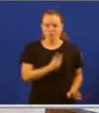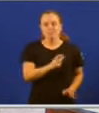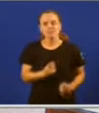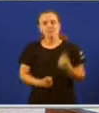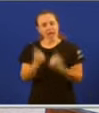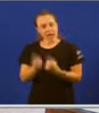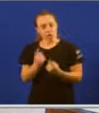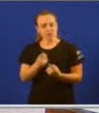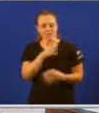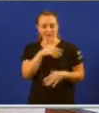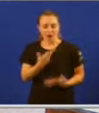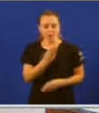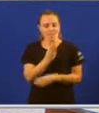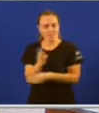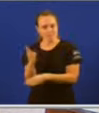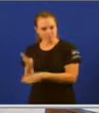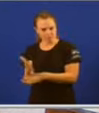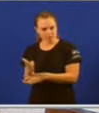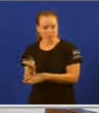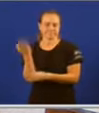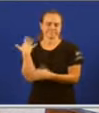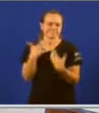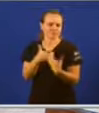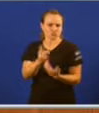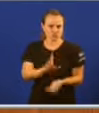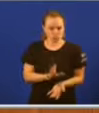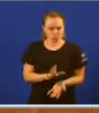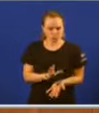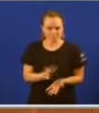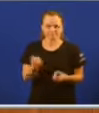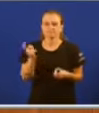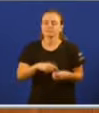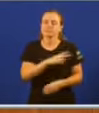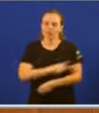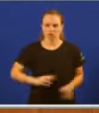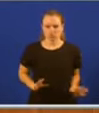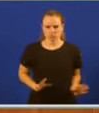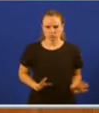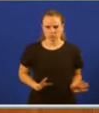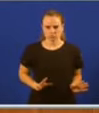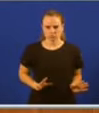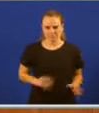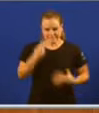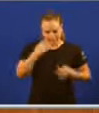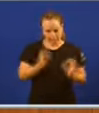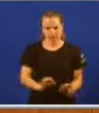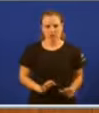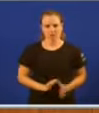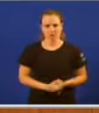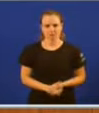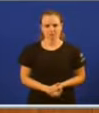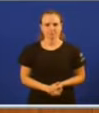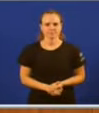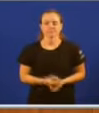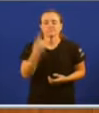Popular estaba cómodamente instalada nese réxime. Esa, señor Feijó, é a realidade. E